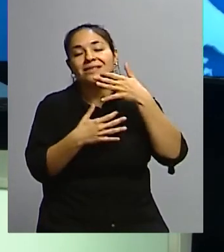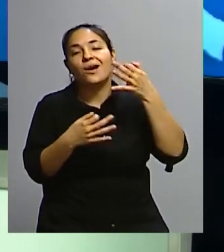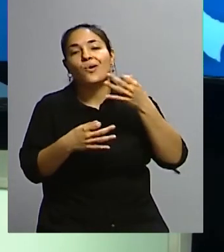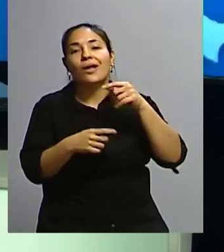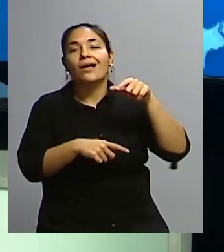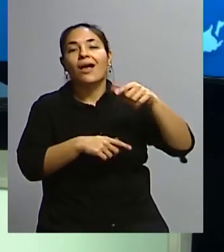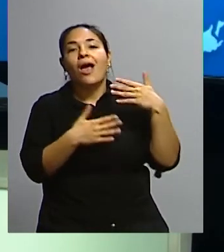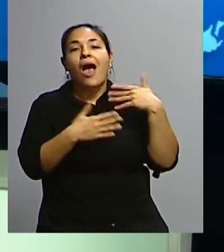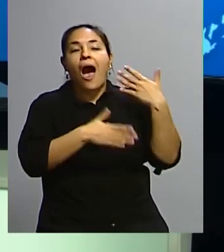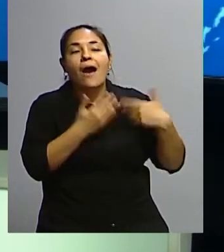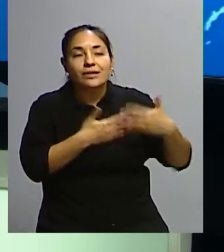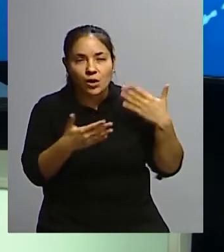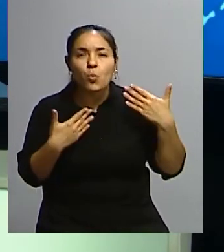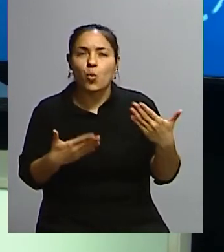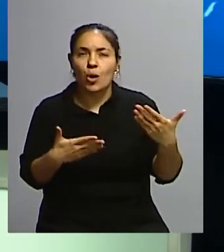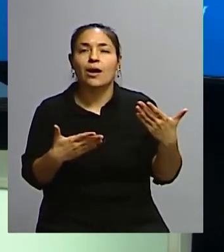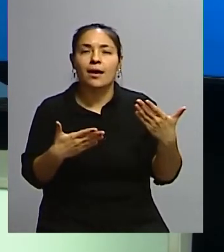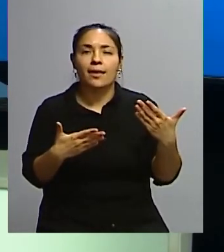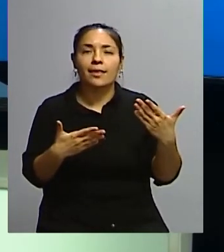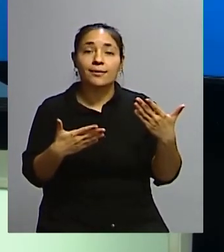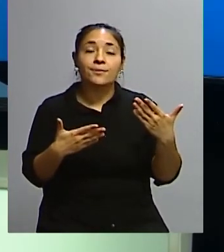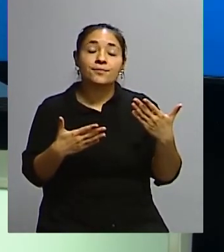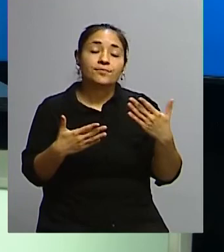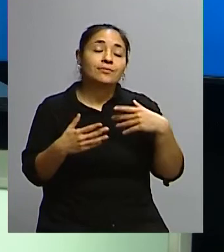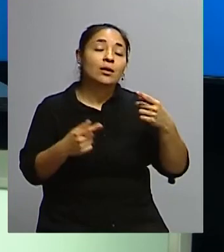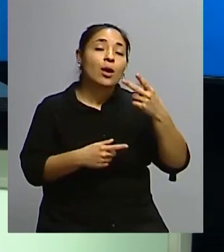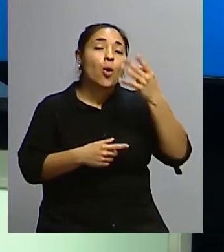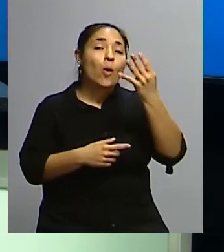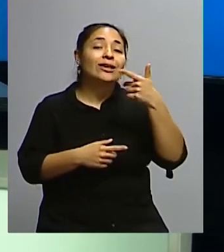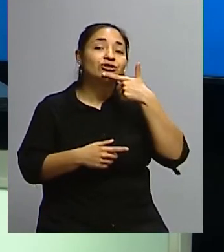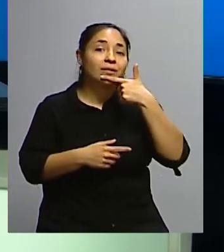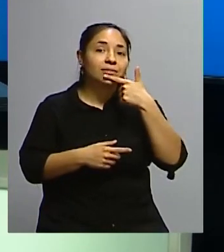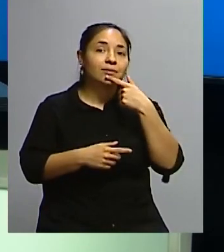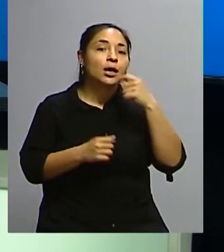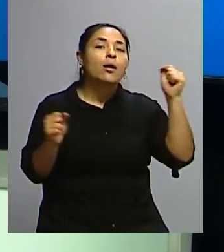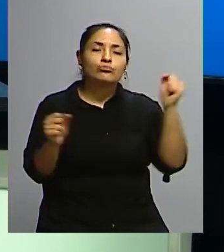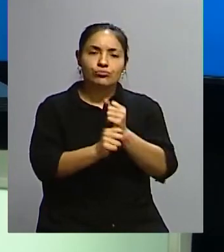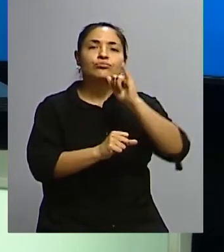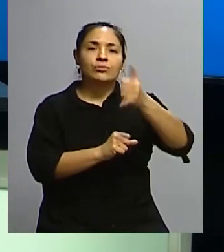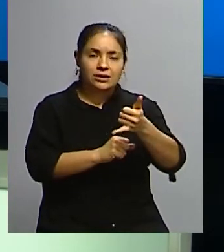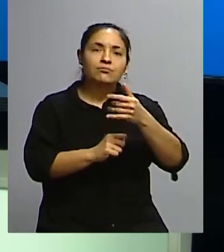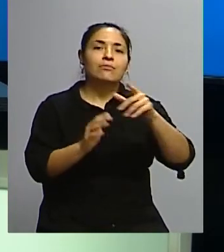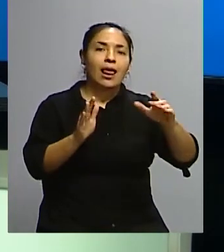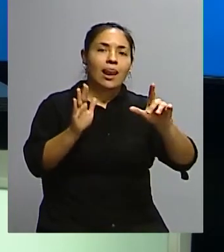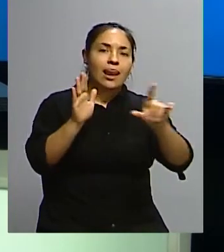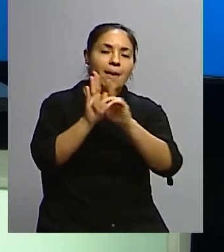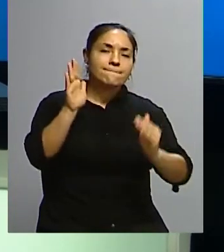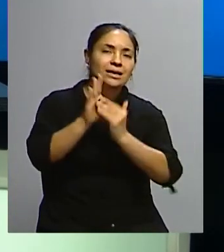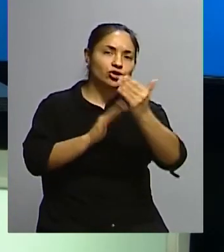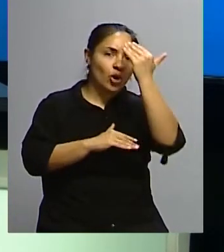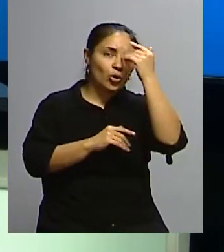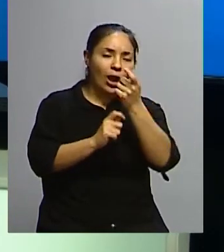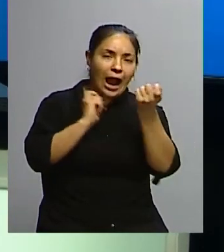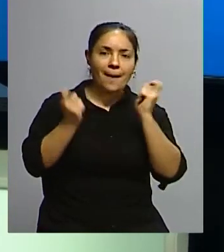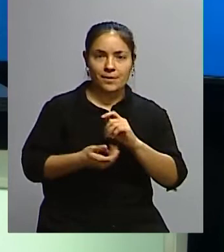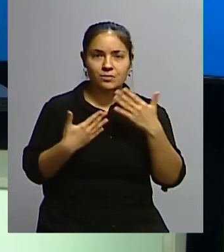avanzar y que se puede dar esto de que finalmente el 4 de septiembre Chile acepte cambiar su carta magna. Vamos a estar muy atentos, así